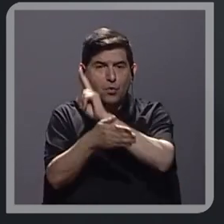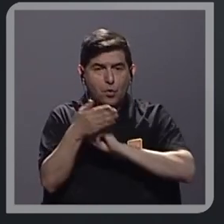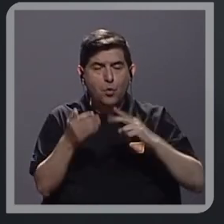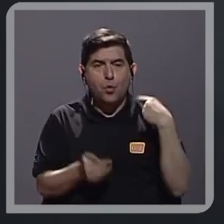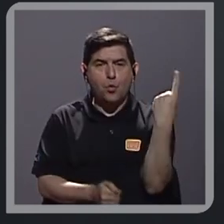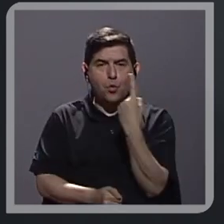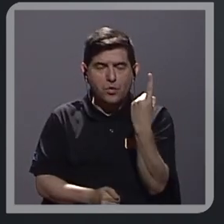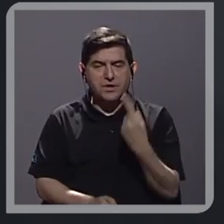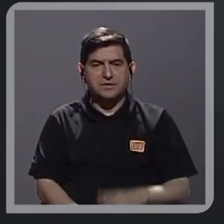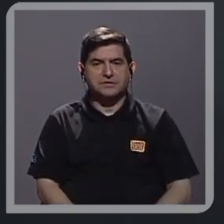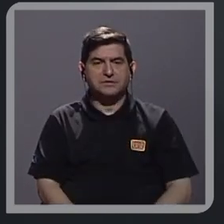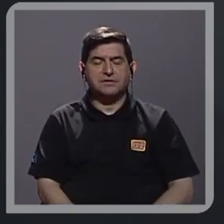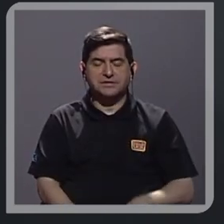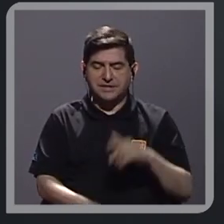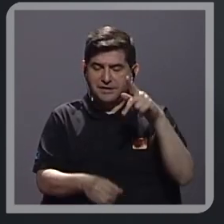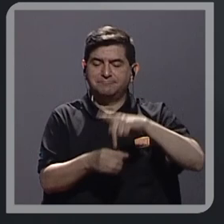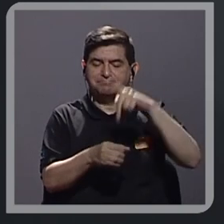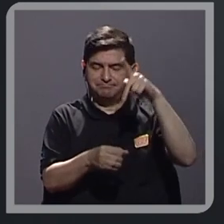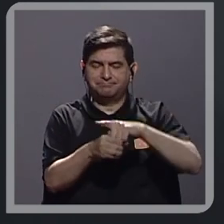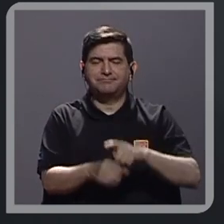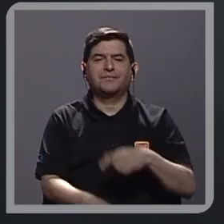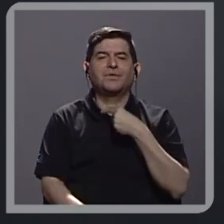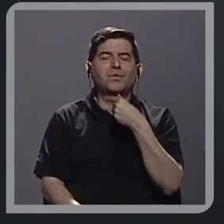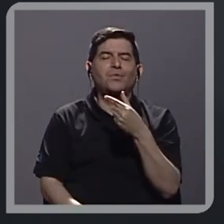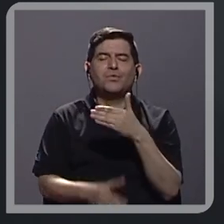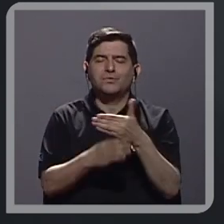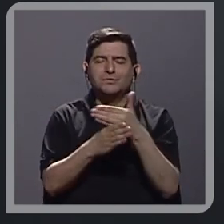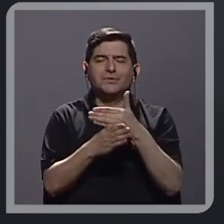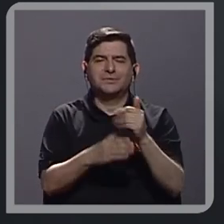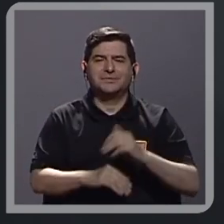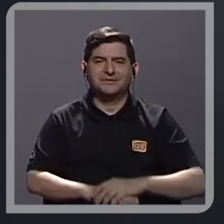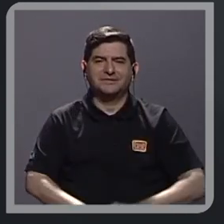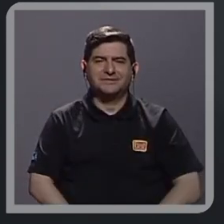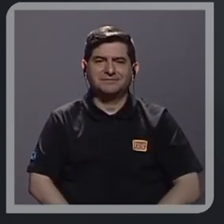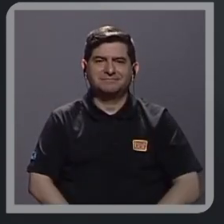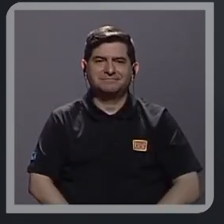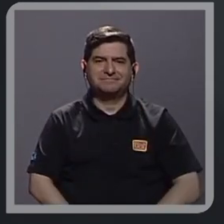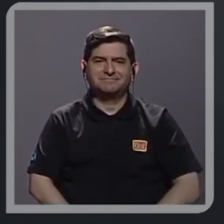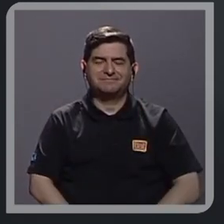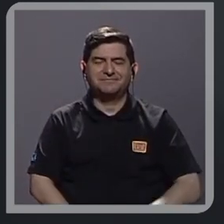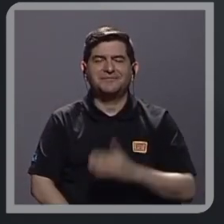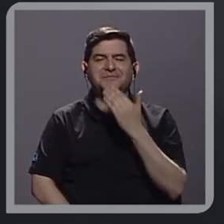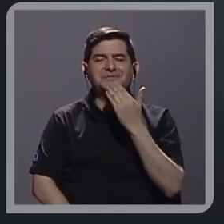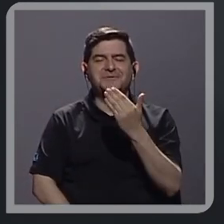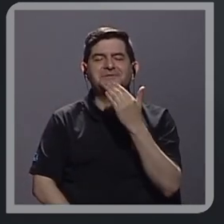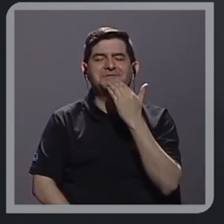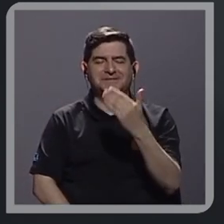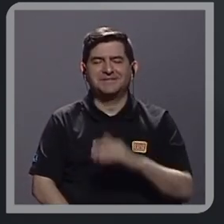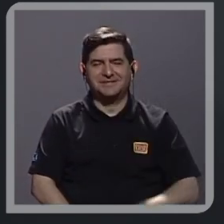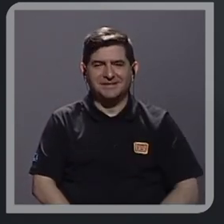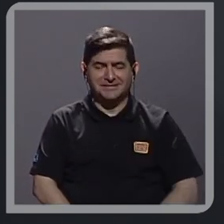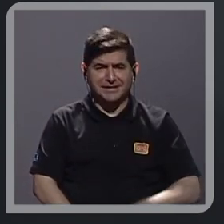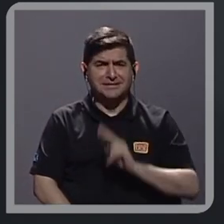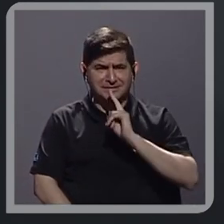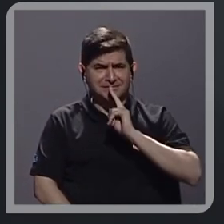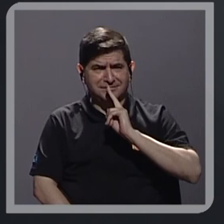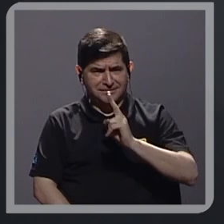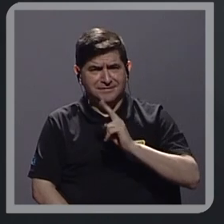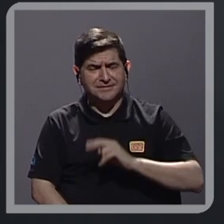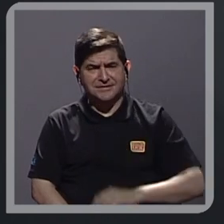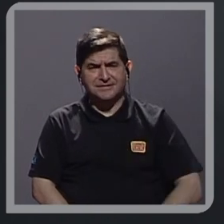siempre dice que está presente un placer compartir con usted muchísimas gracias y de veras que